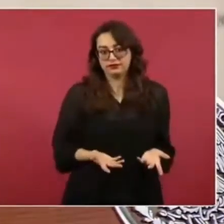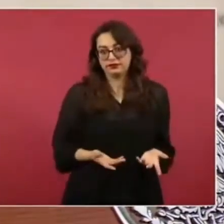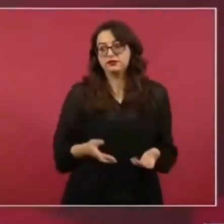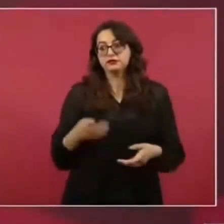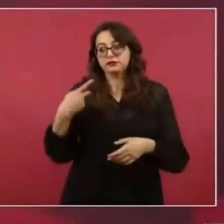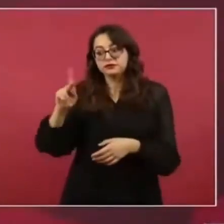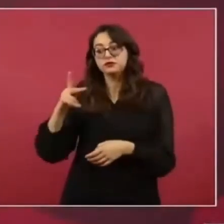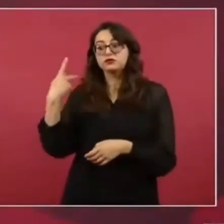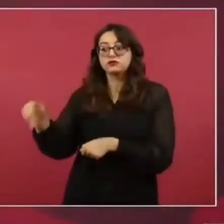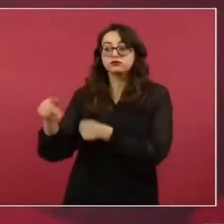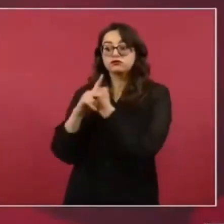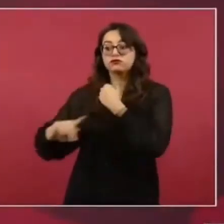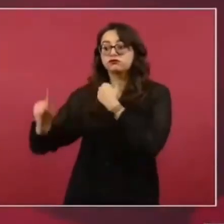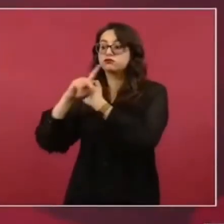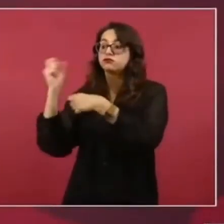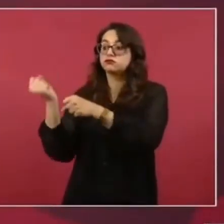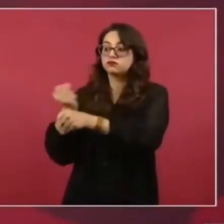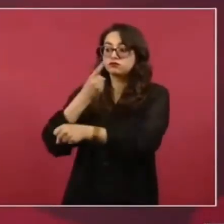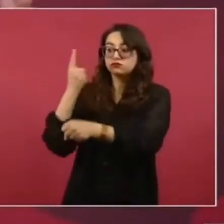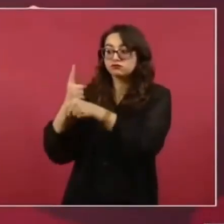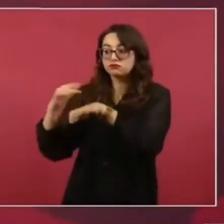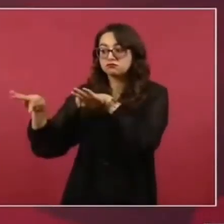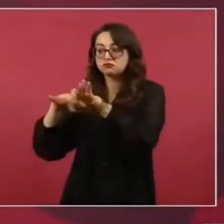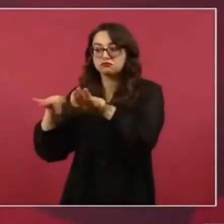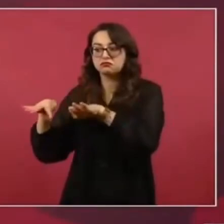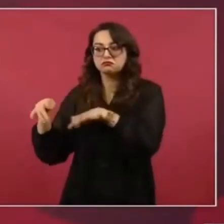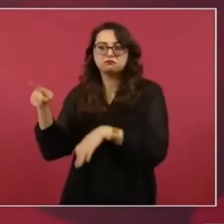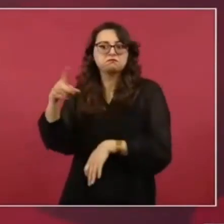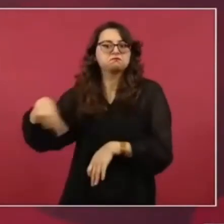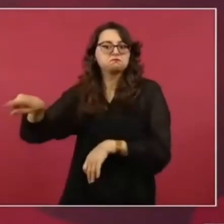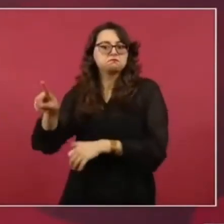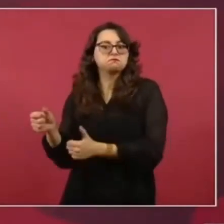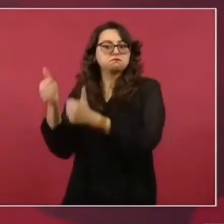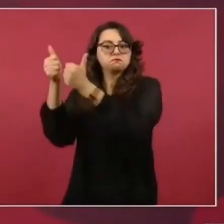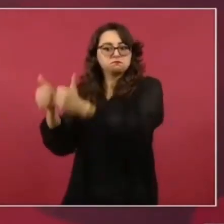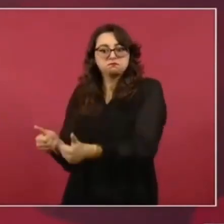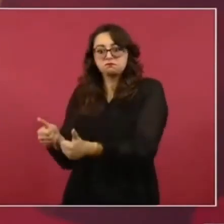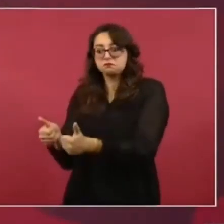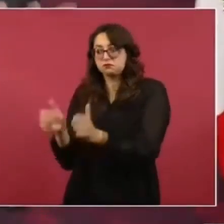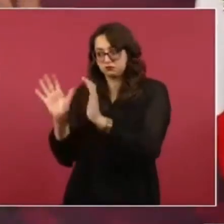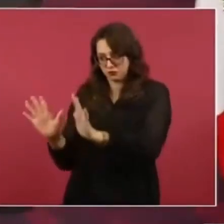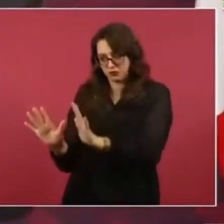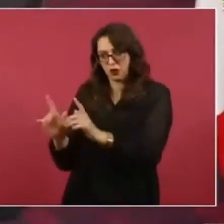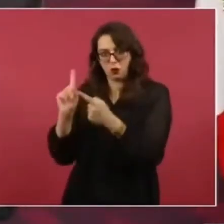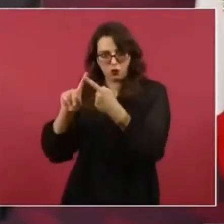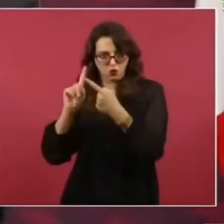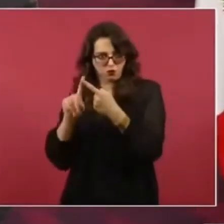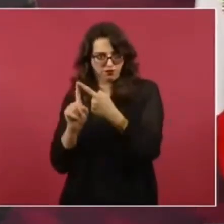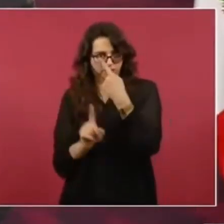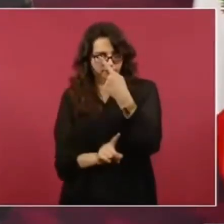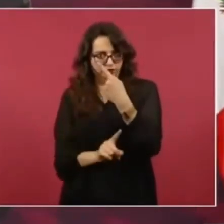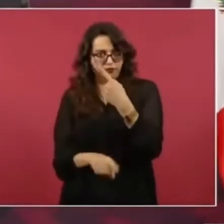sea optativa o forzosa.